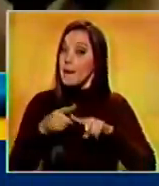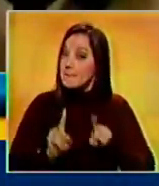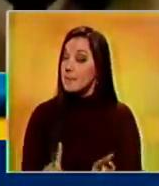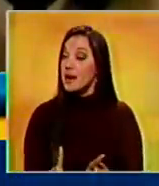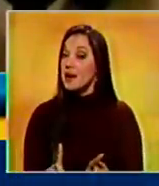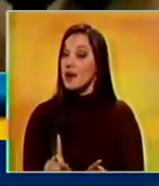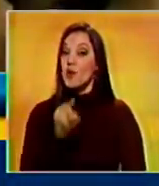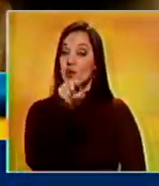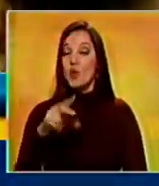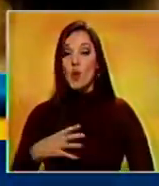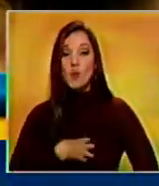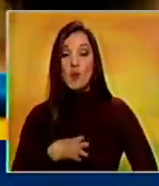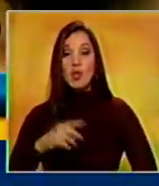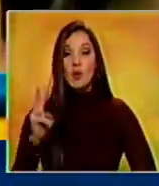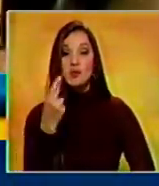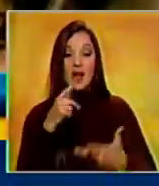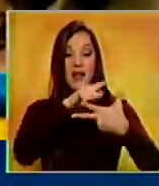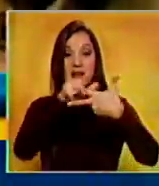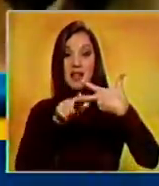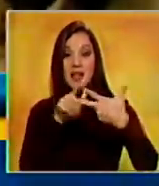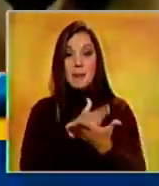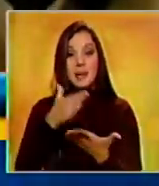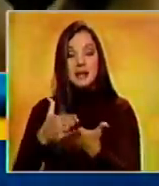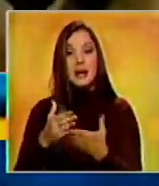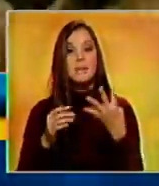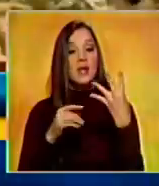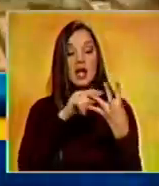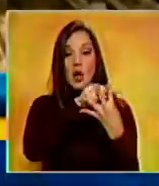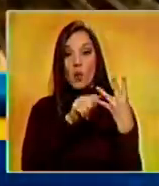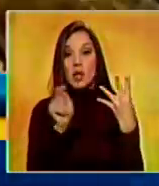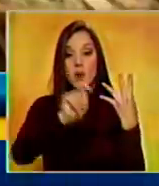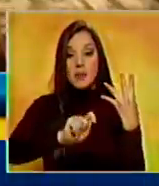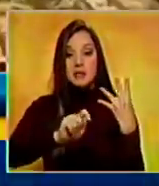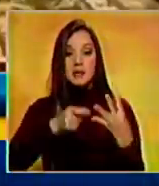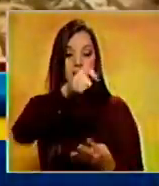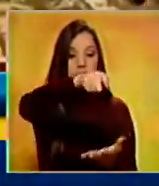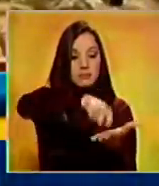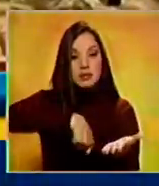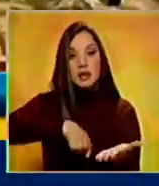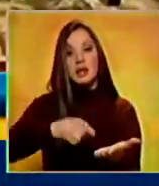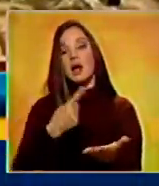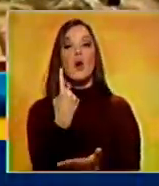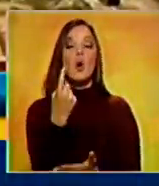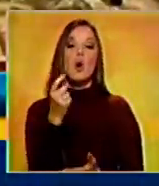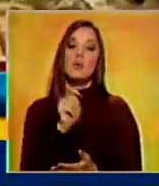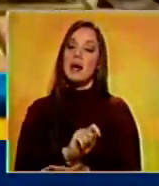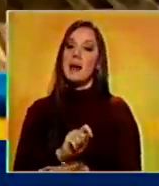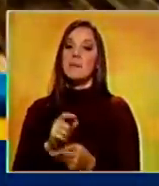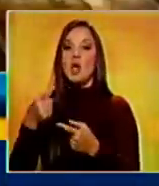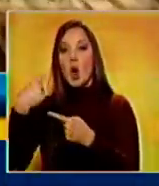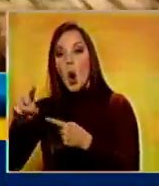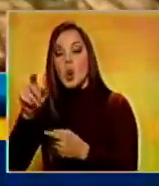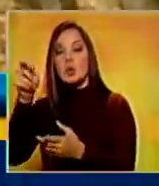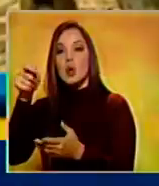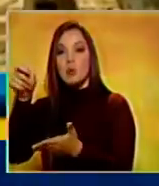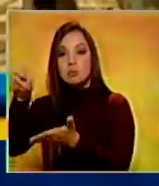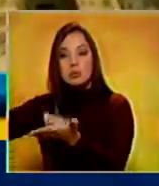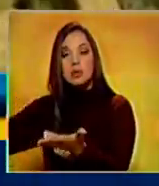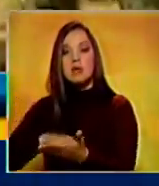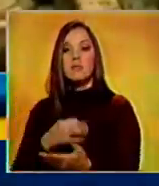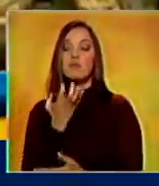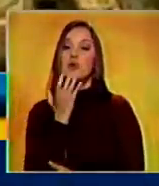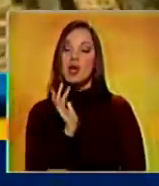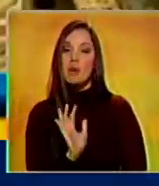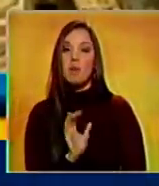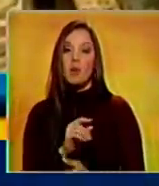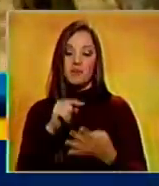solo se podrá usar en tres partes, cada cuatro meses y el monto total no es acumulativo, lo que quiere decir que si en uno de los